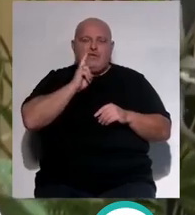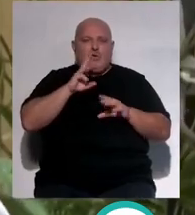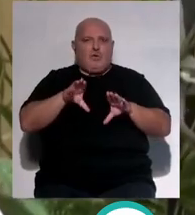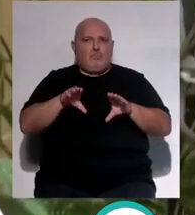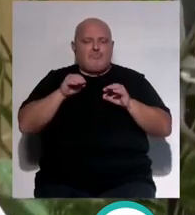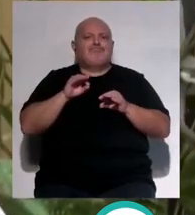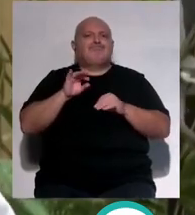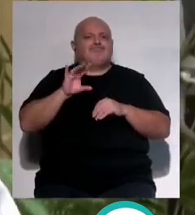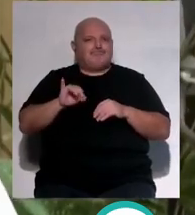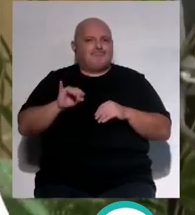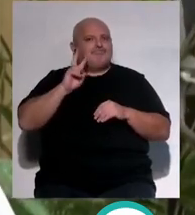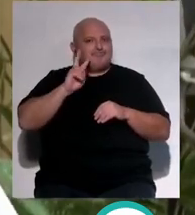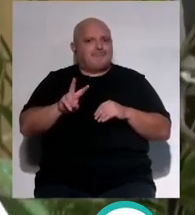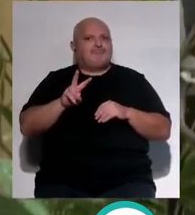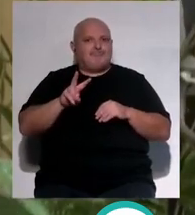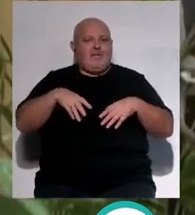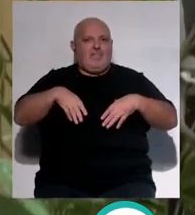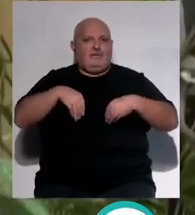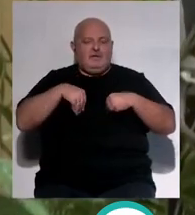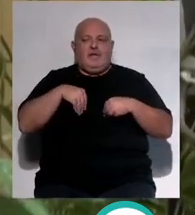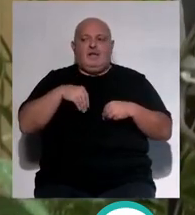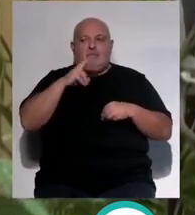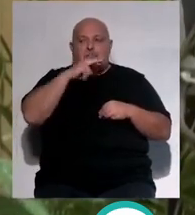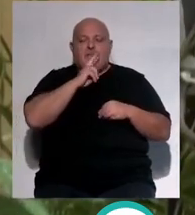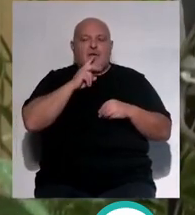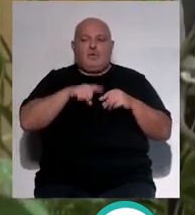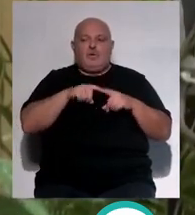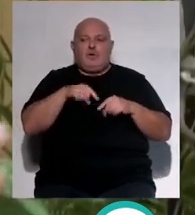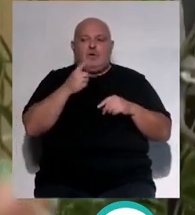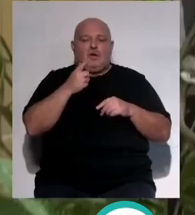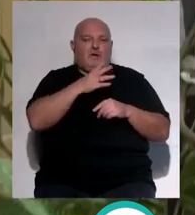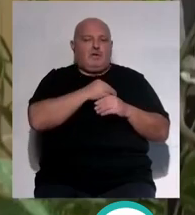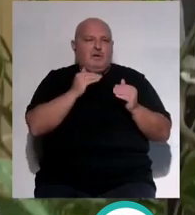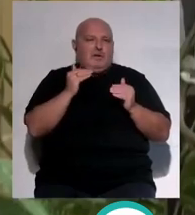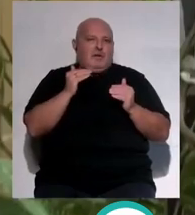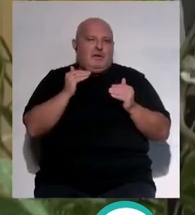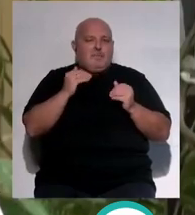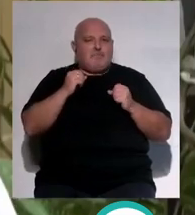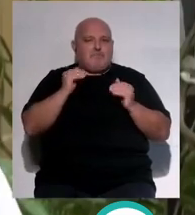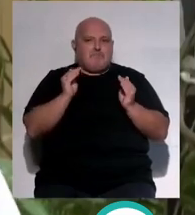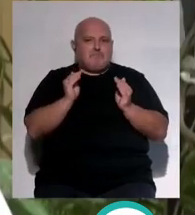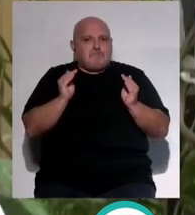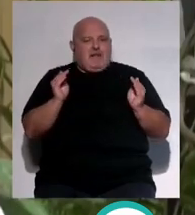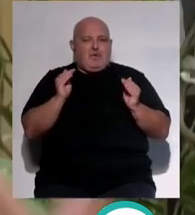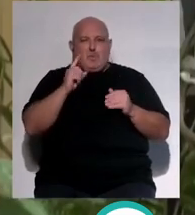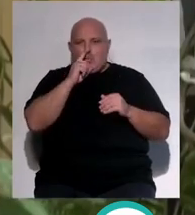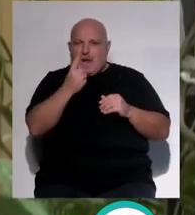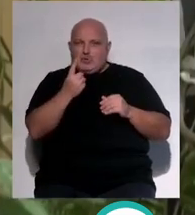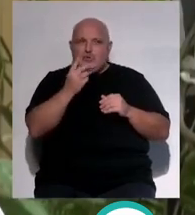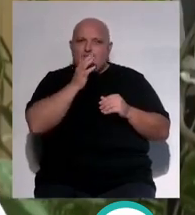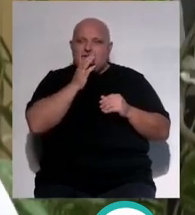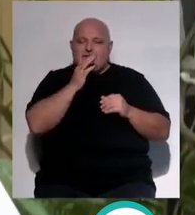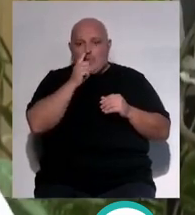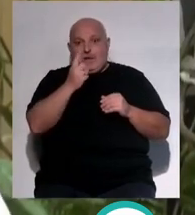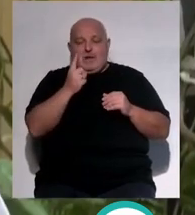entendieron perfectamente. Es más, personas que a lo mejor tenían a las tantito un poquito mayorcitos, mayores de un año y que no tenían